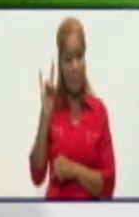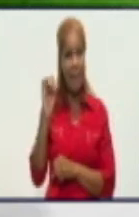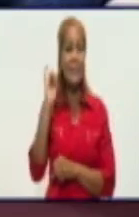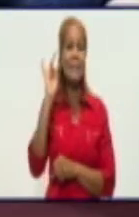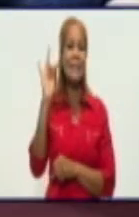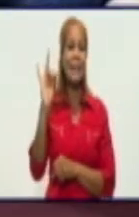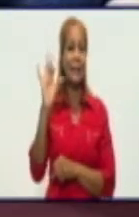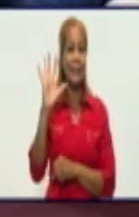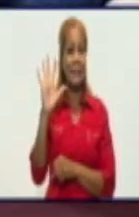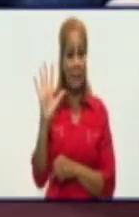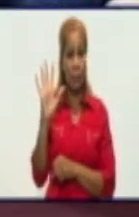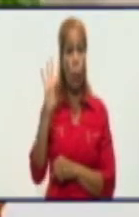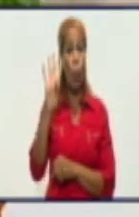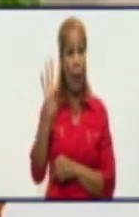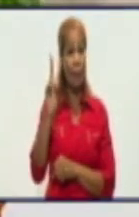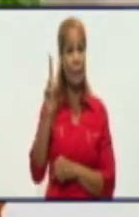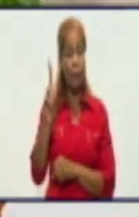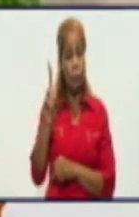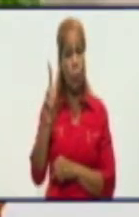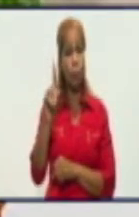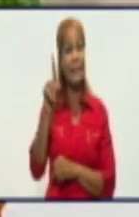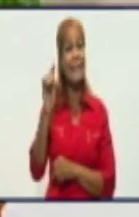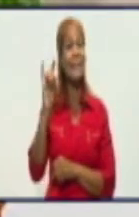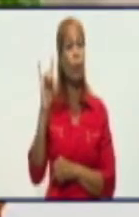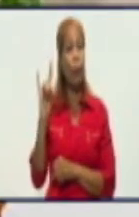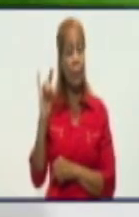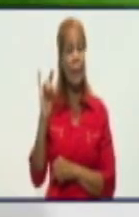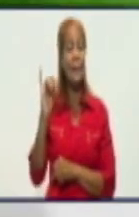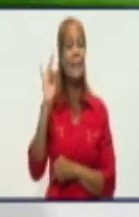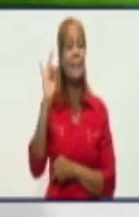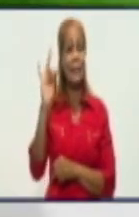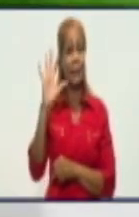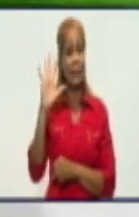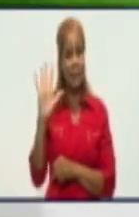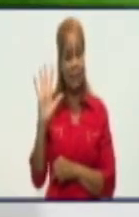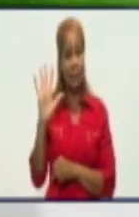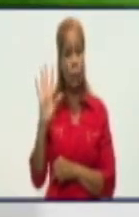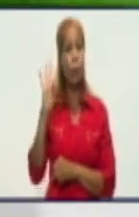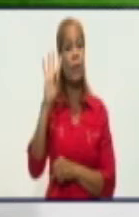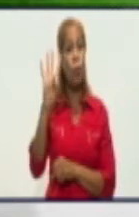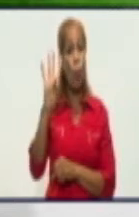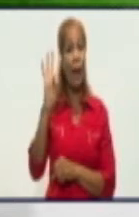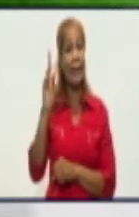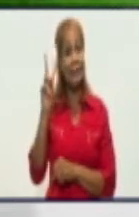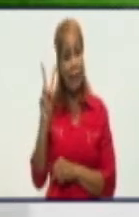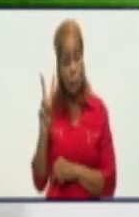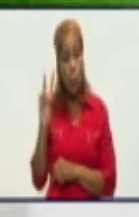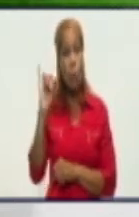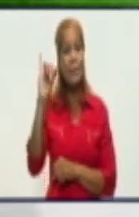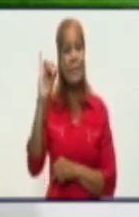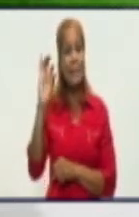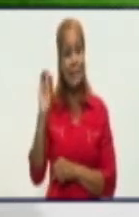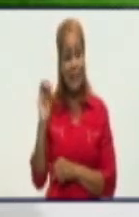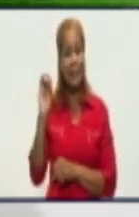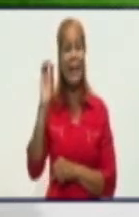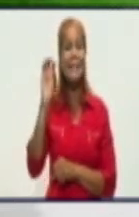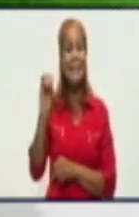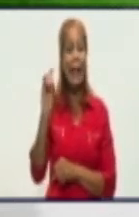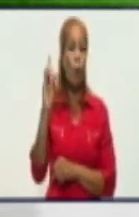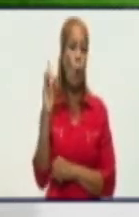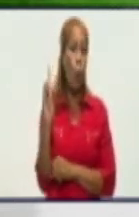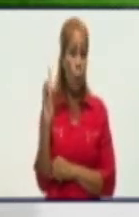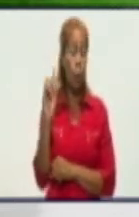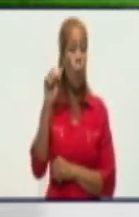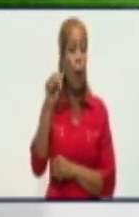reiterarlo, 42-19-75 y 42-60-01. Son los números de teléfono habilitados para que los contribuyentes se comuniquen con